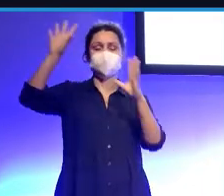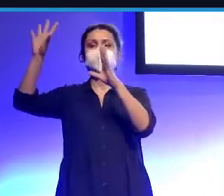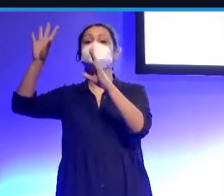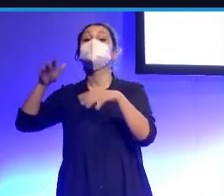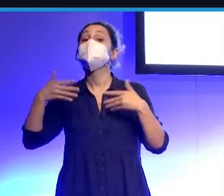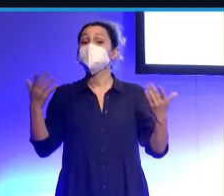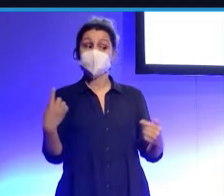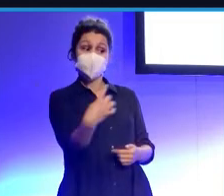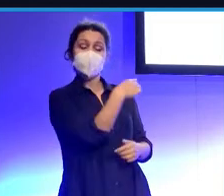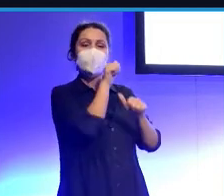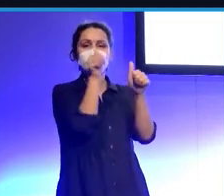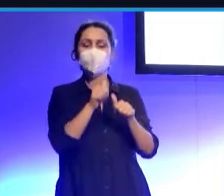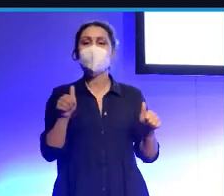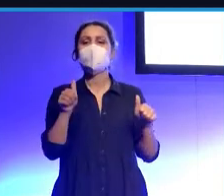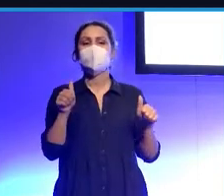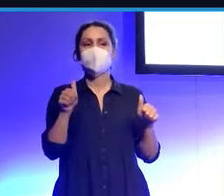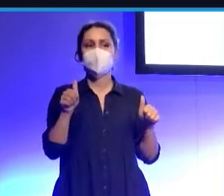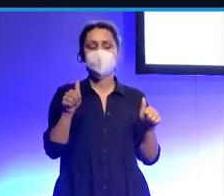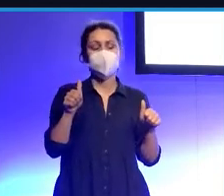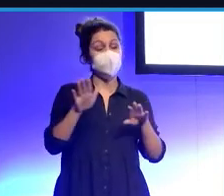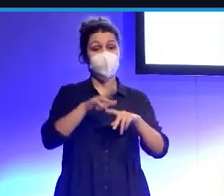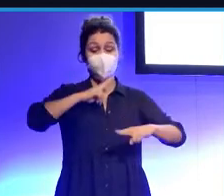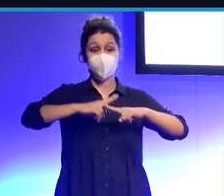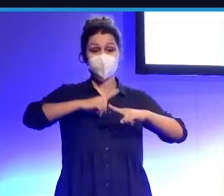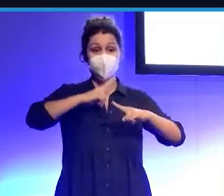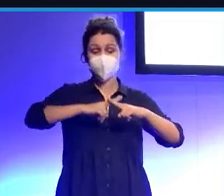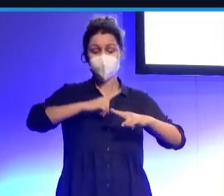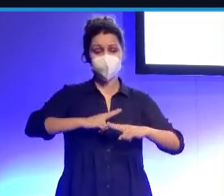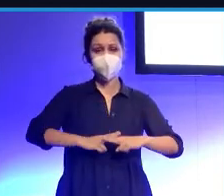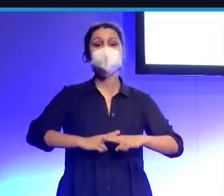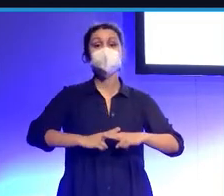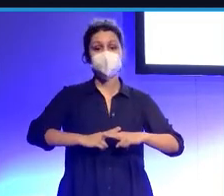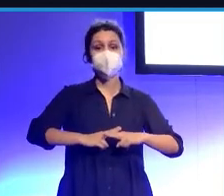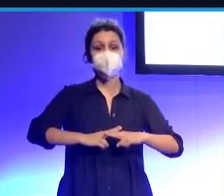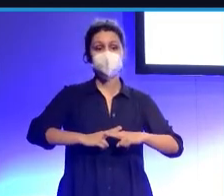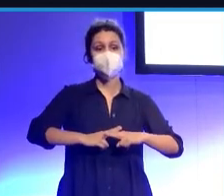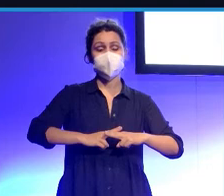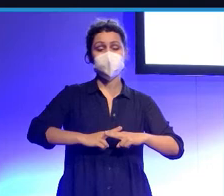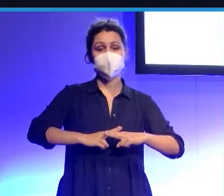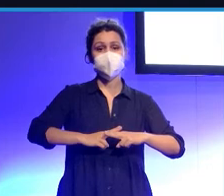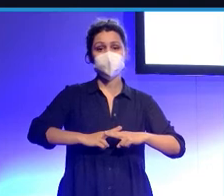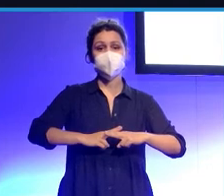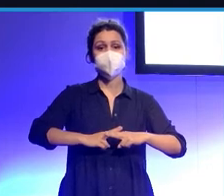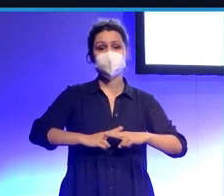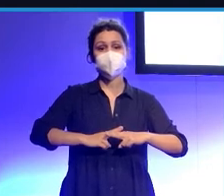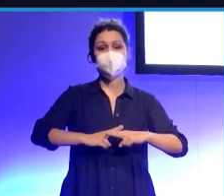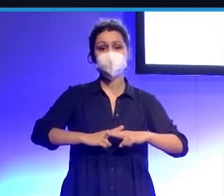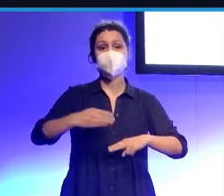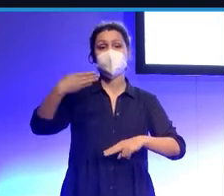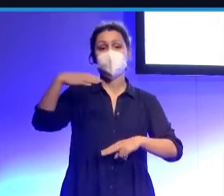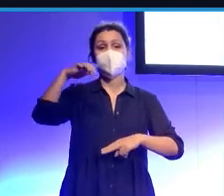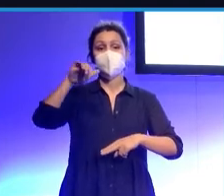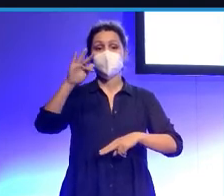Entonces, bueno, esta es una forma en la que presentamos nuestros datos. He puesto a William Carballo del Betis, porque siempre hay alguien del Betis en todos sitios.